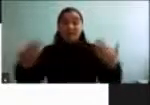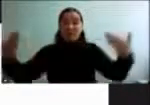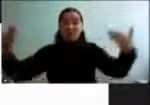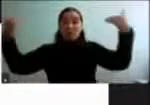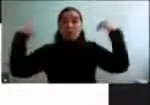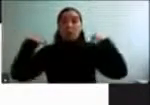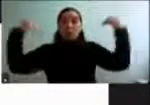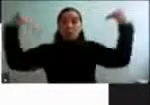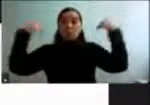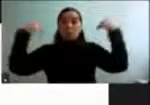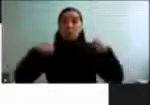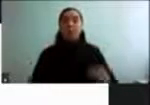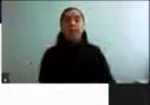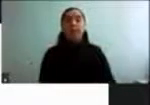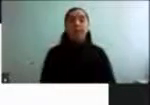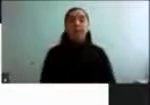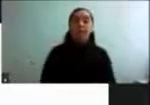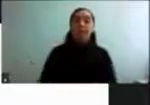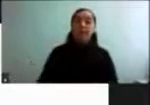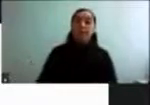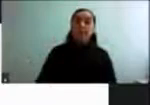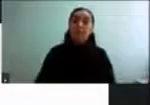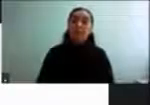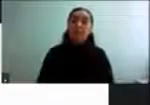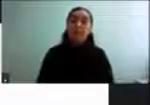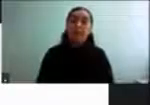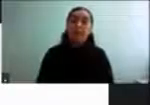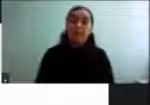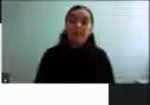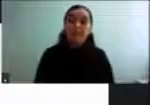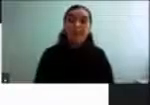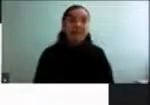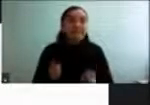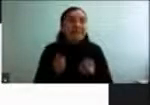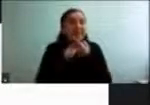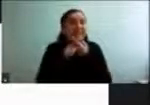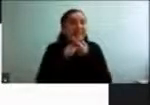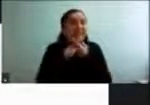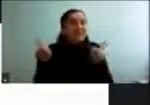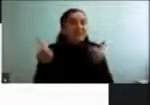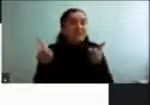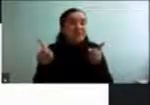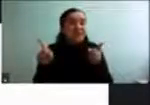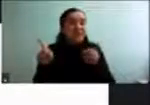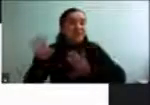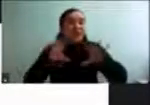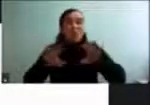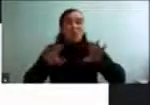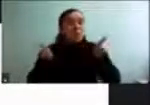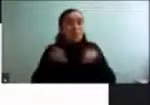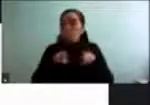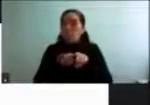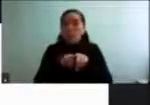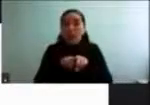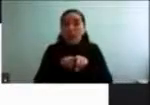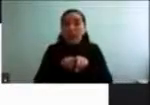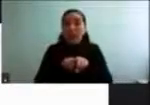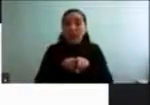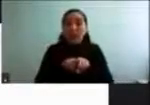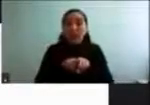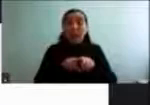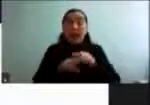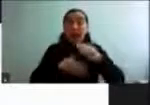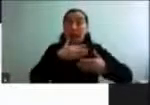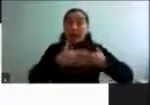distintas cosas, no es lo mismo actividad física y ejercicio. Mientras que la